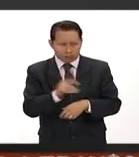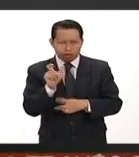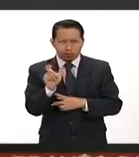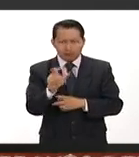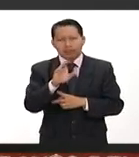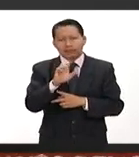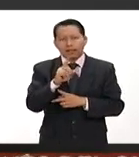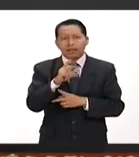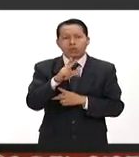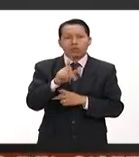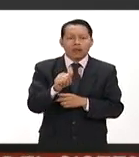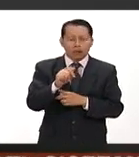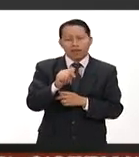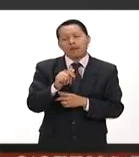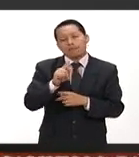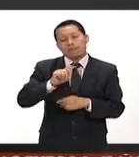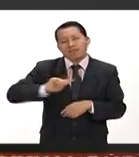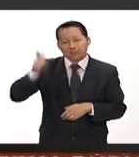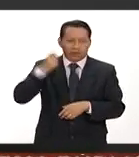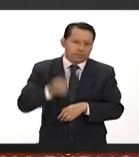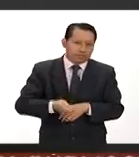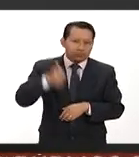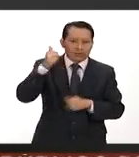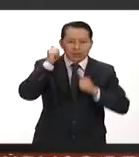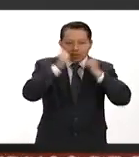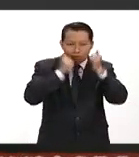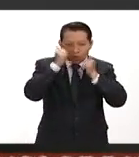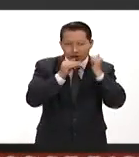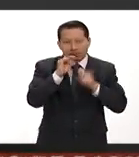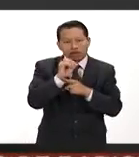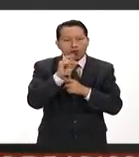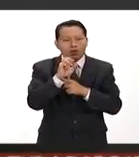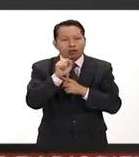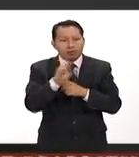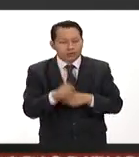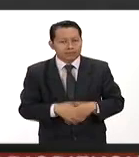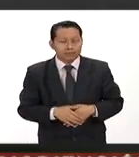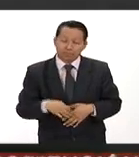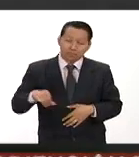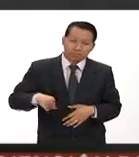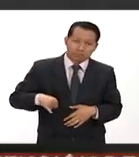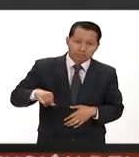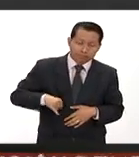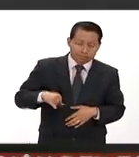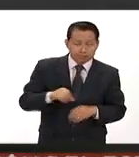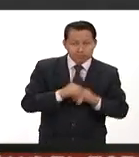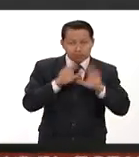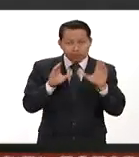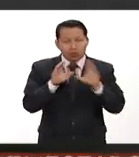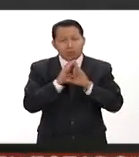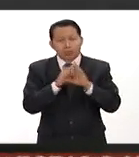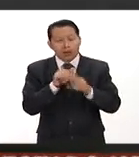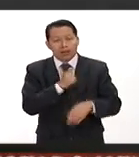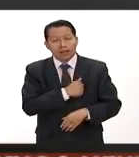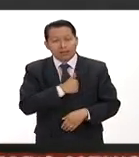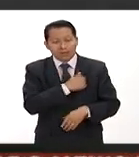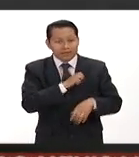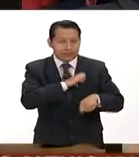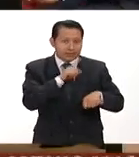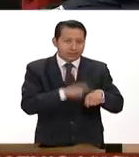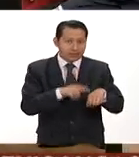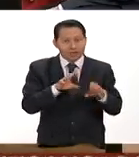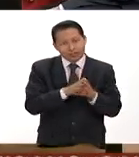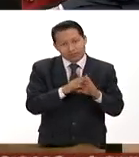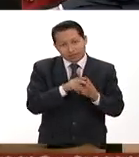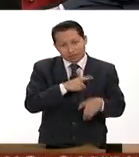profesional que es la primera cédula también profesional en antropología forense pues interesante sin duda lamentablemente este tipo de especializaciones pues tienen